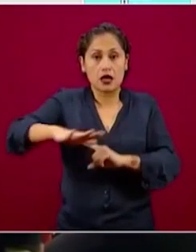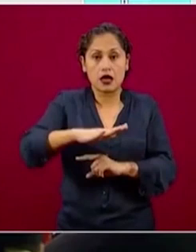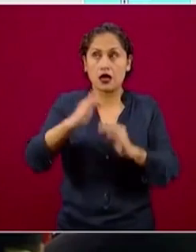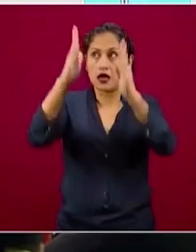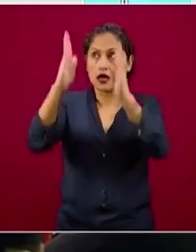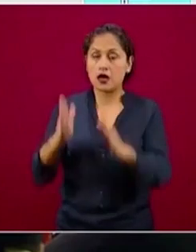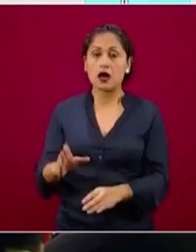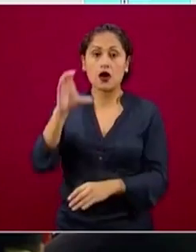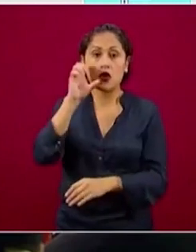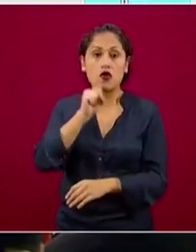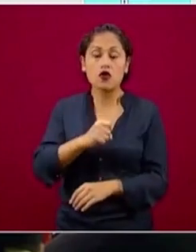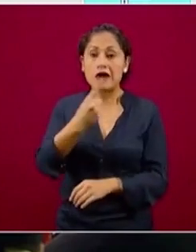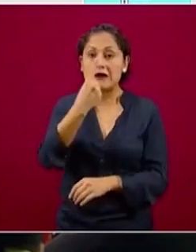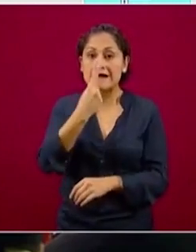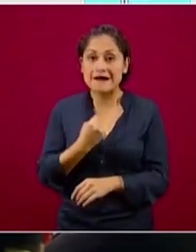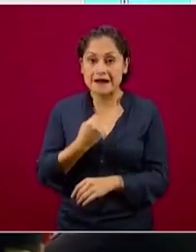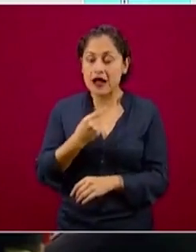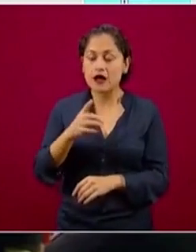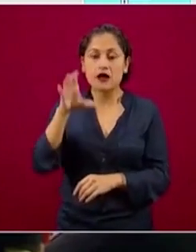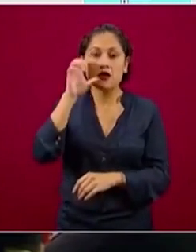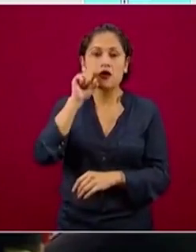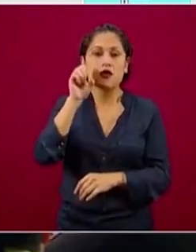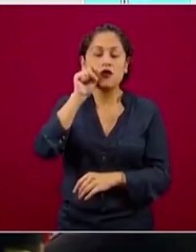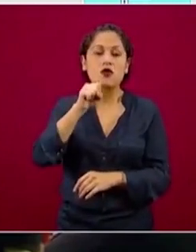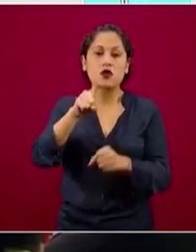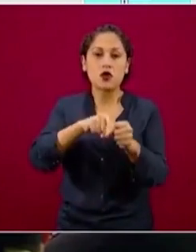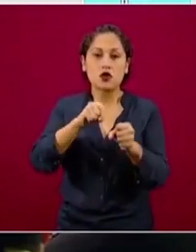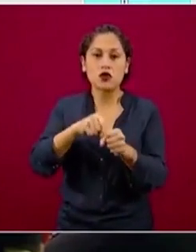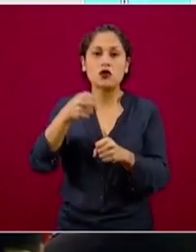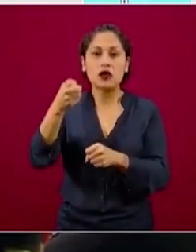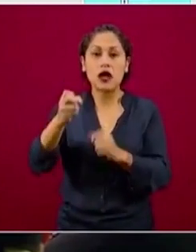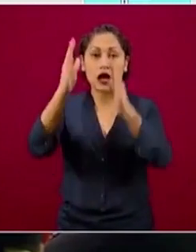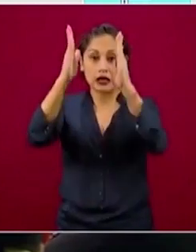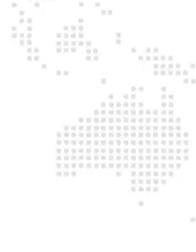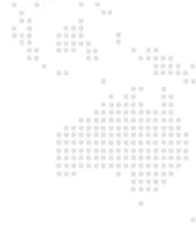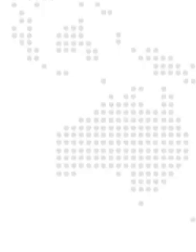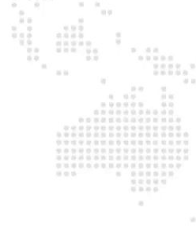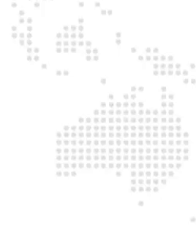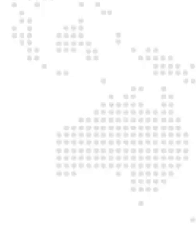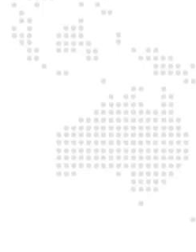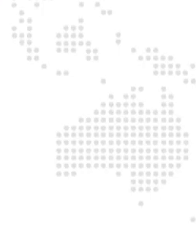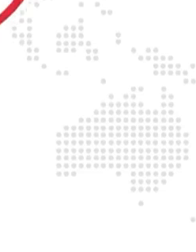tener seis mil personas operando, irremediablemente tendrá que reducir su aforo.